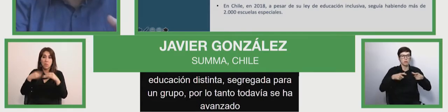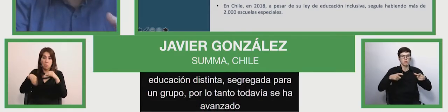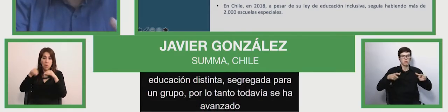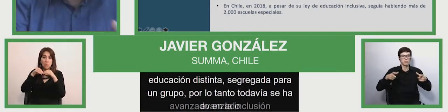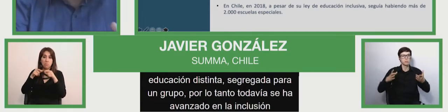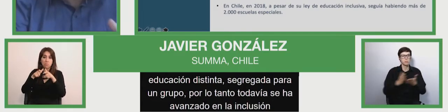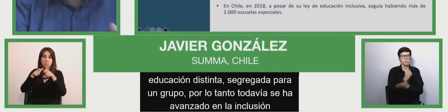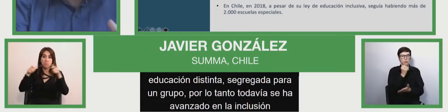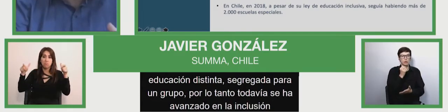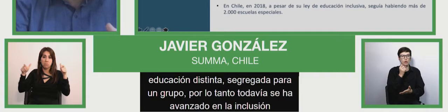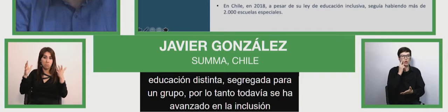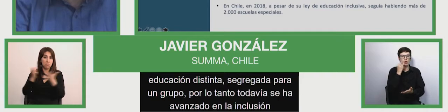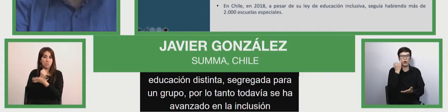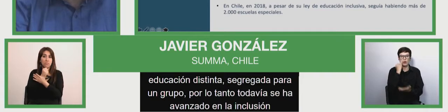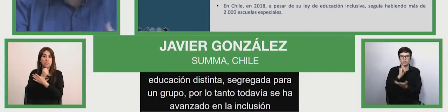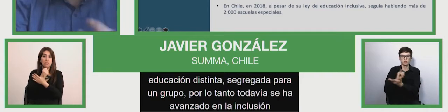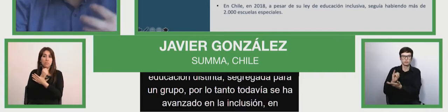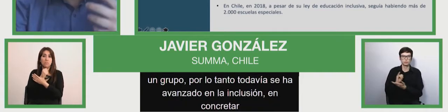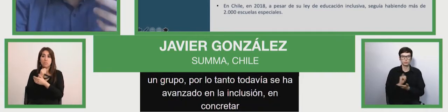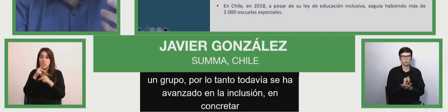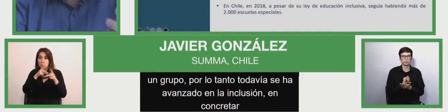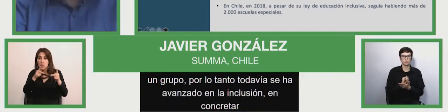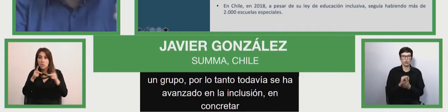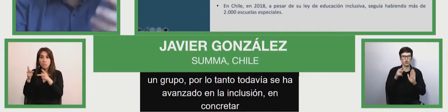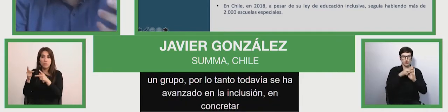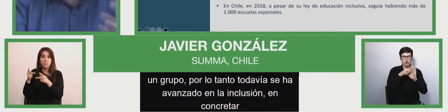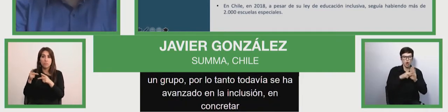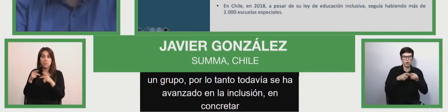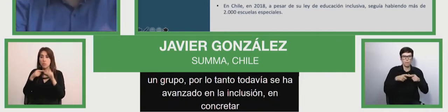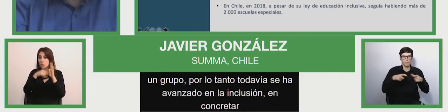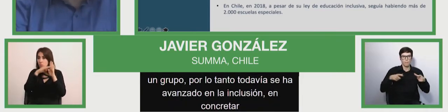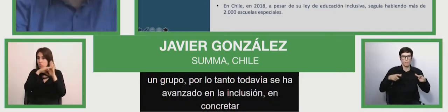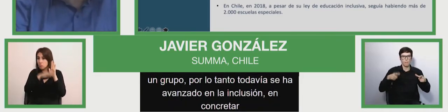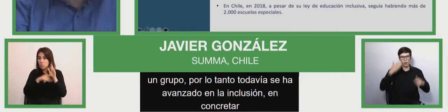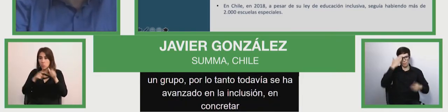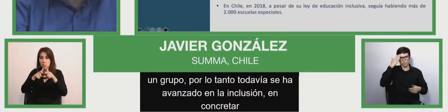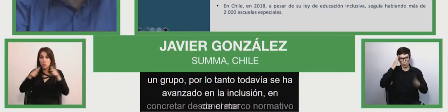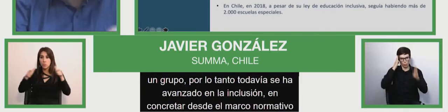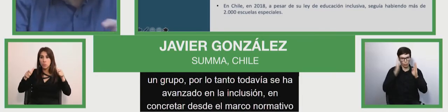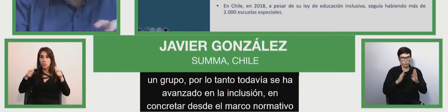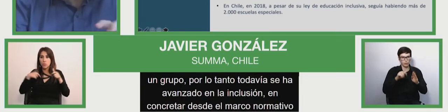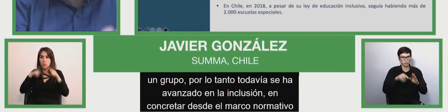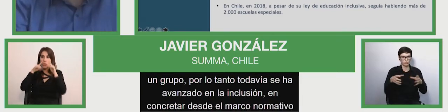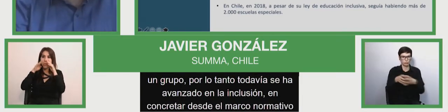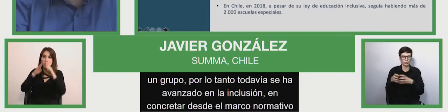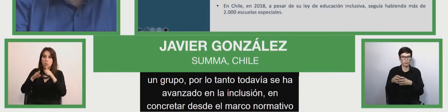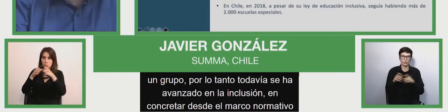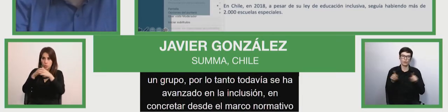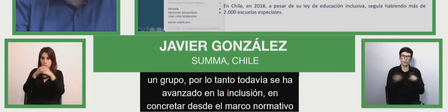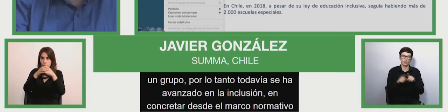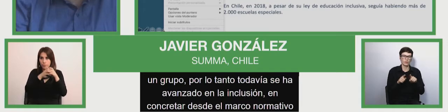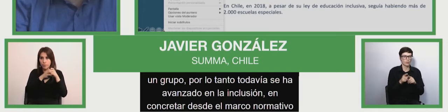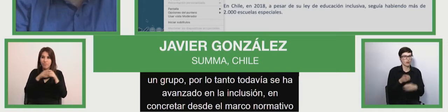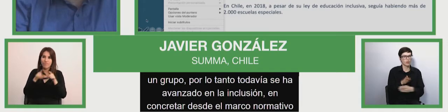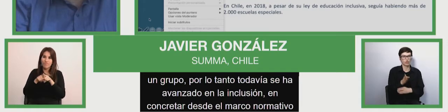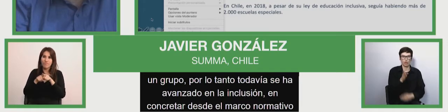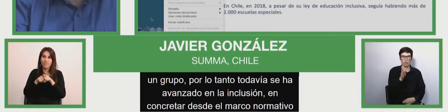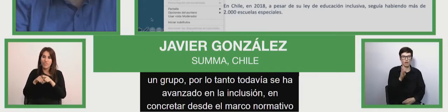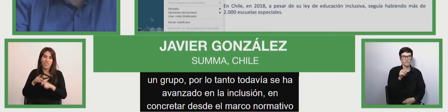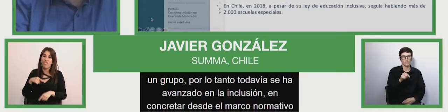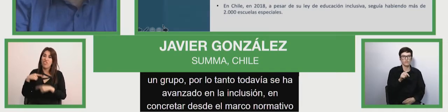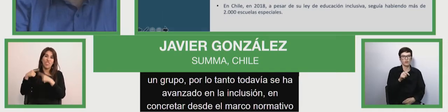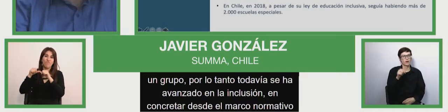institucionalmente a través del marco normativo una mayor preocupación por estos grupos, sigue siendo de carácter